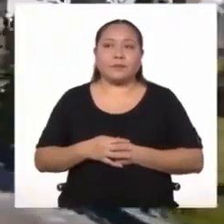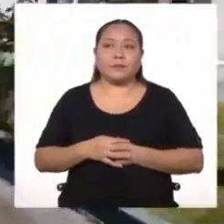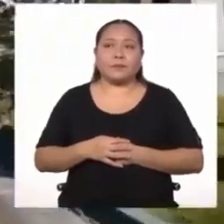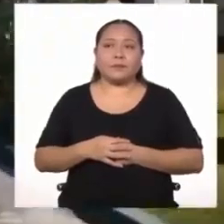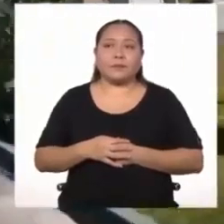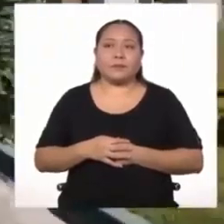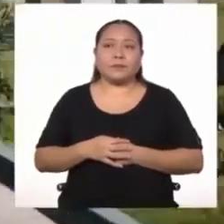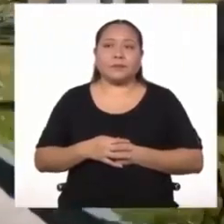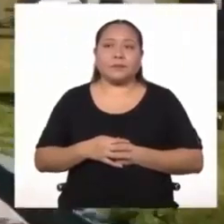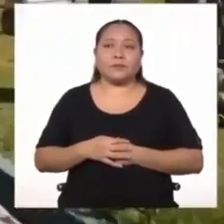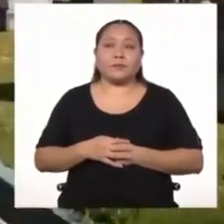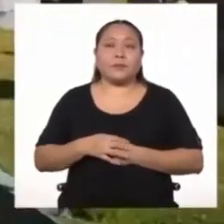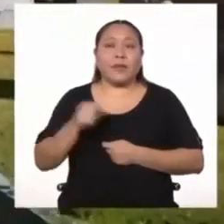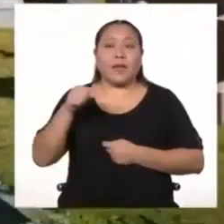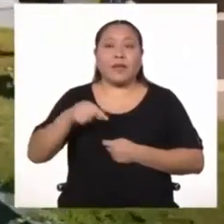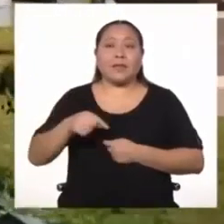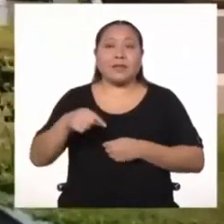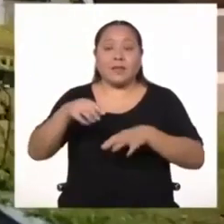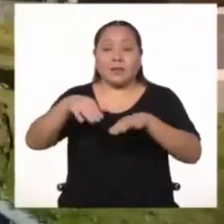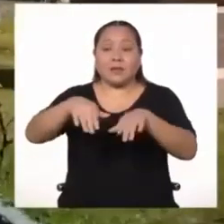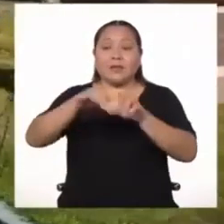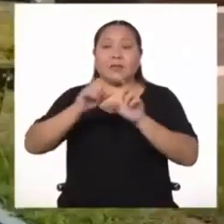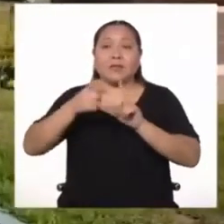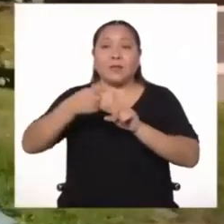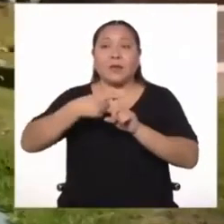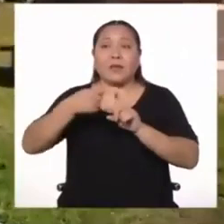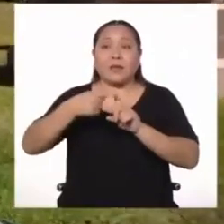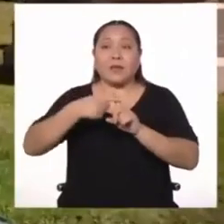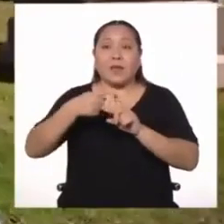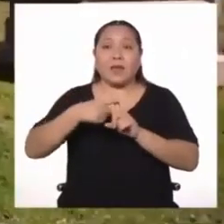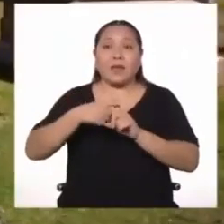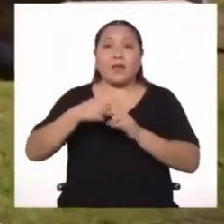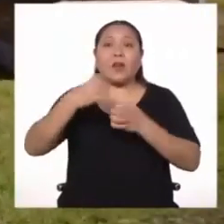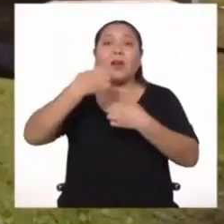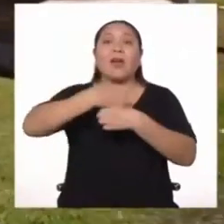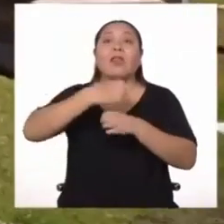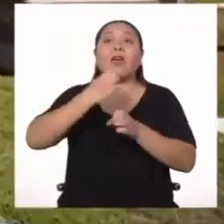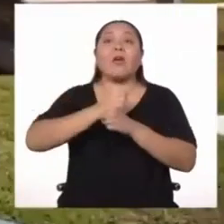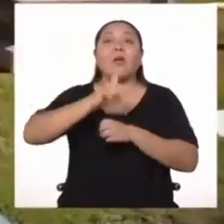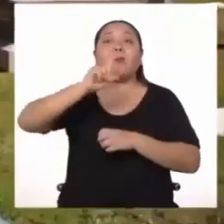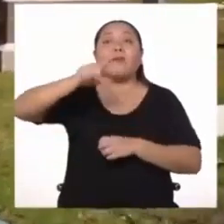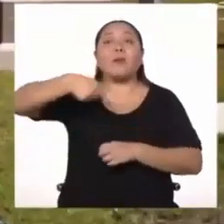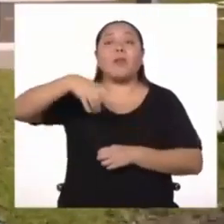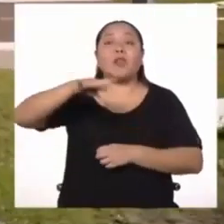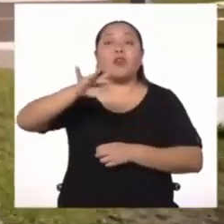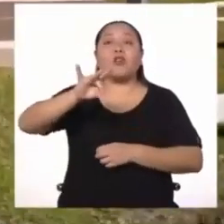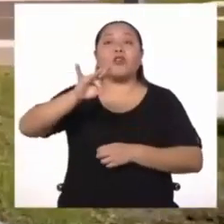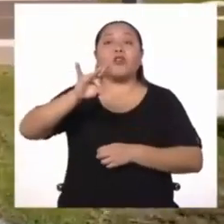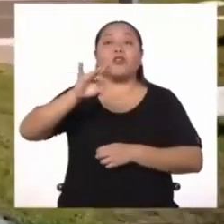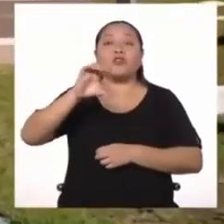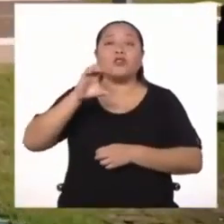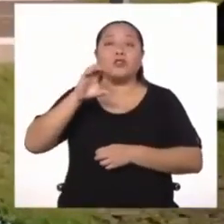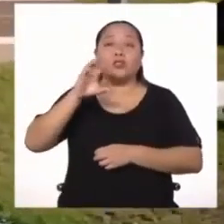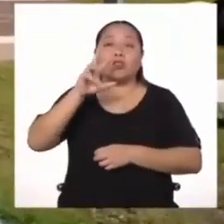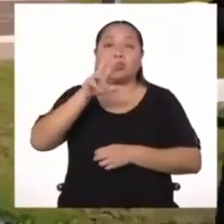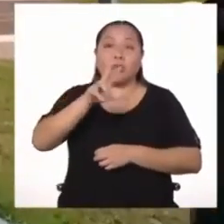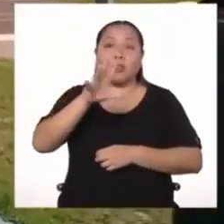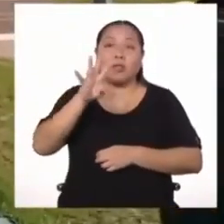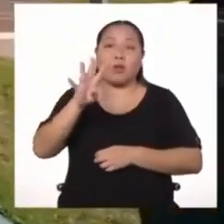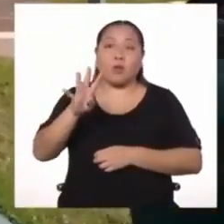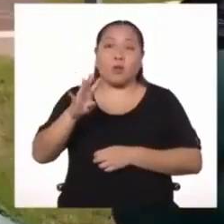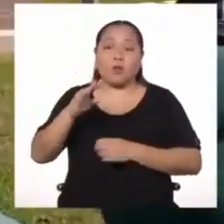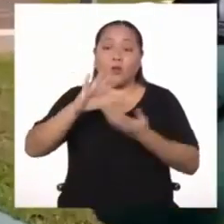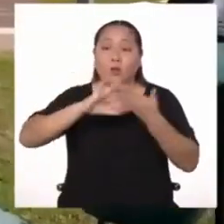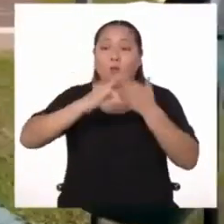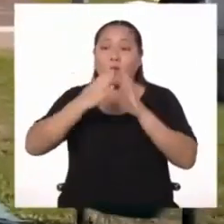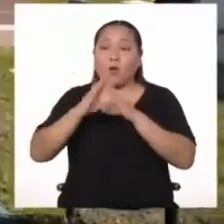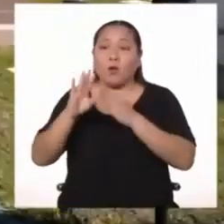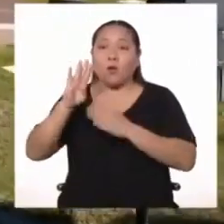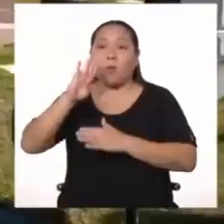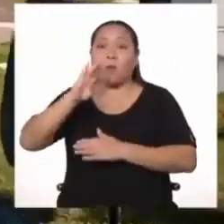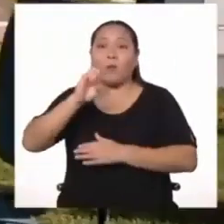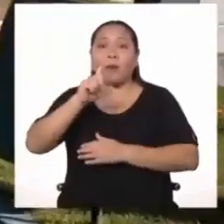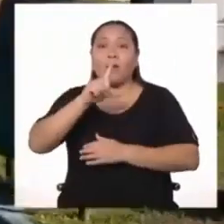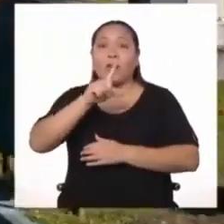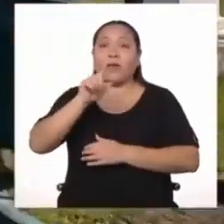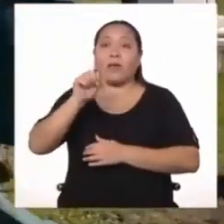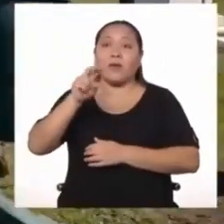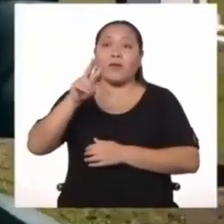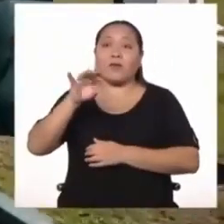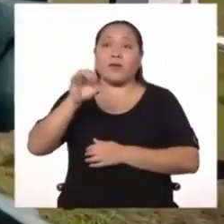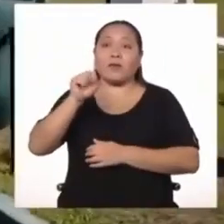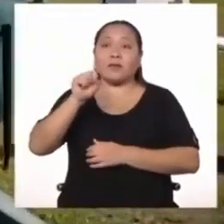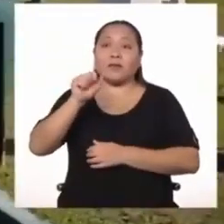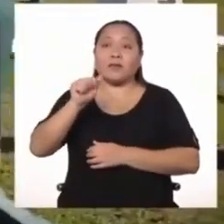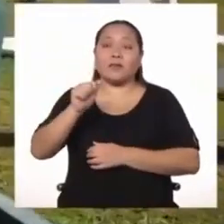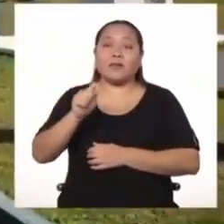El cementerio británico fue creado en 1834 en el pueblo de Bellavista. El gobierno de Luis